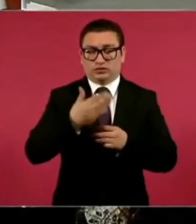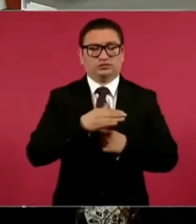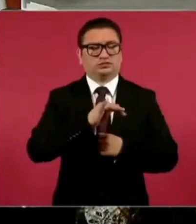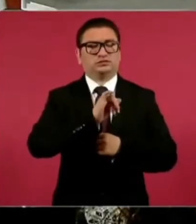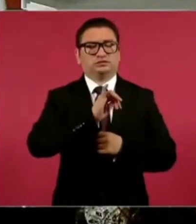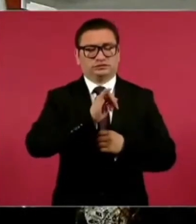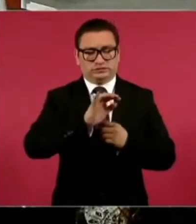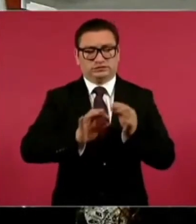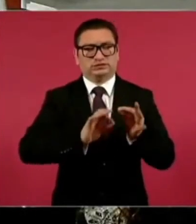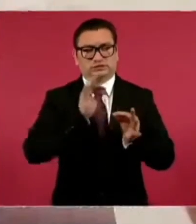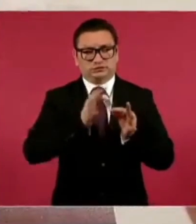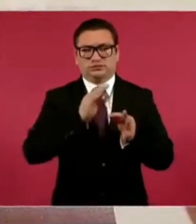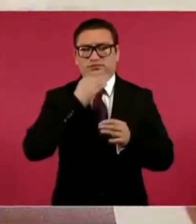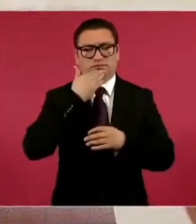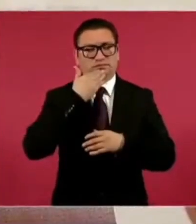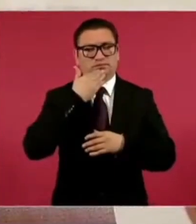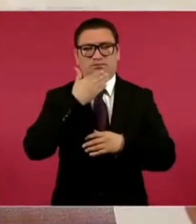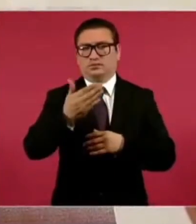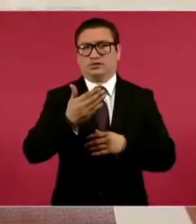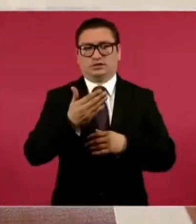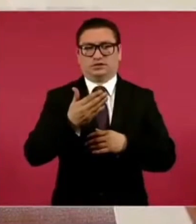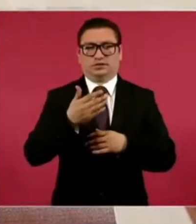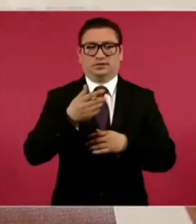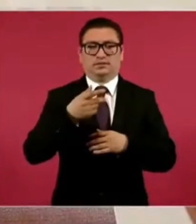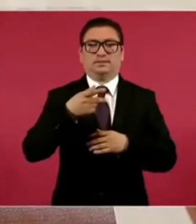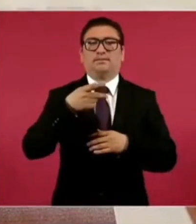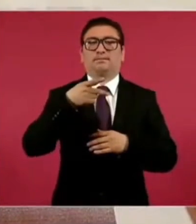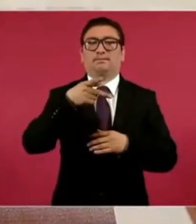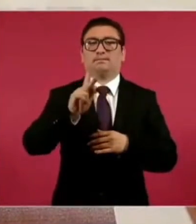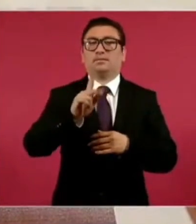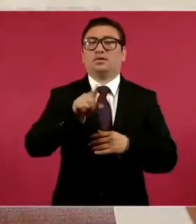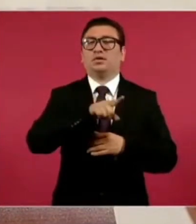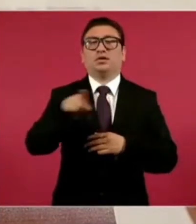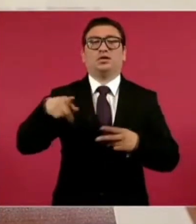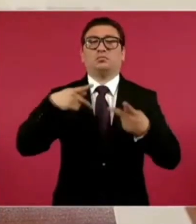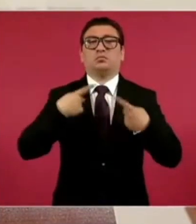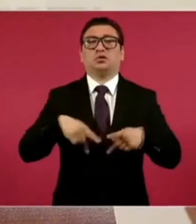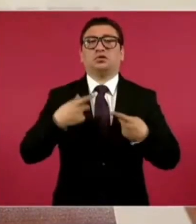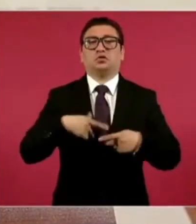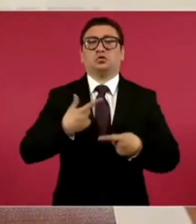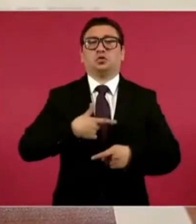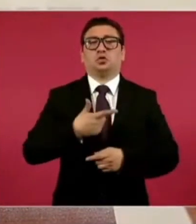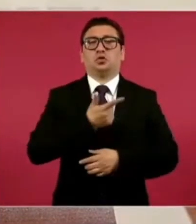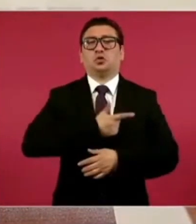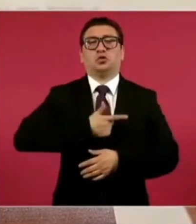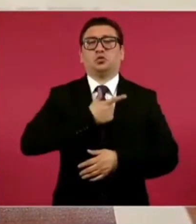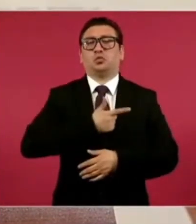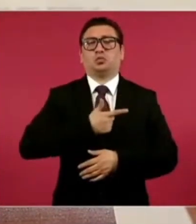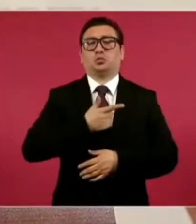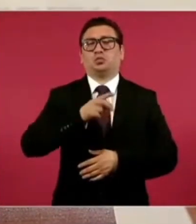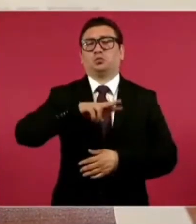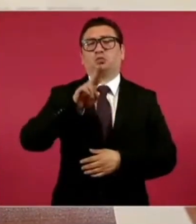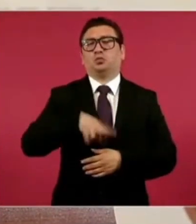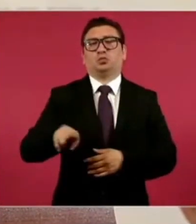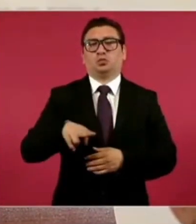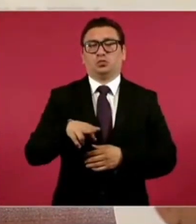pero nunca les va a gustar a nuestros adversarios.